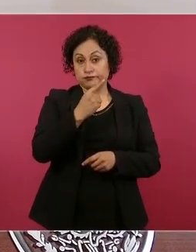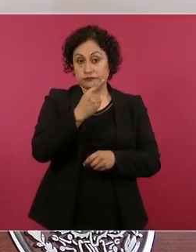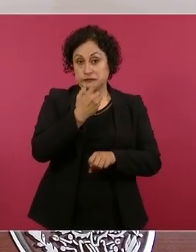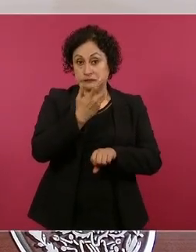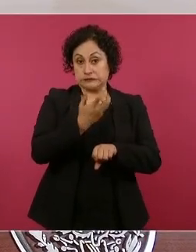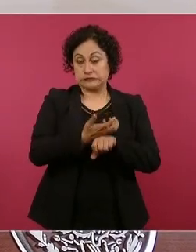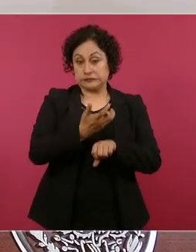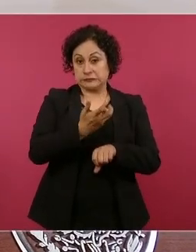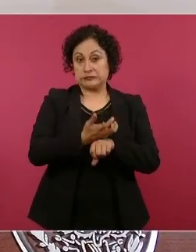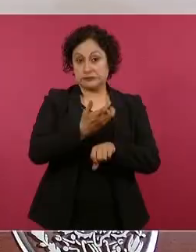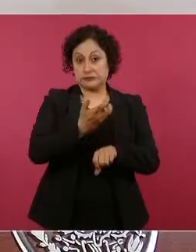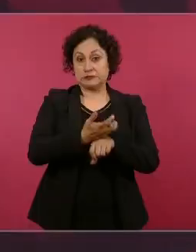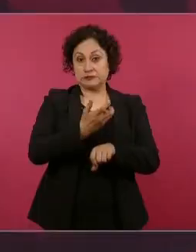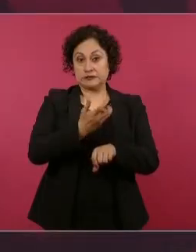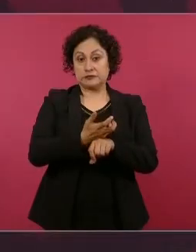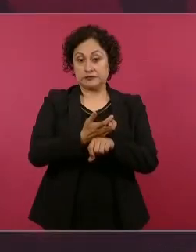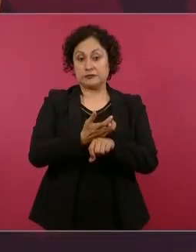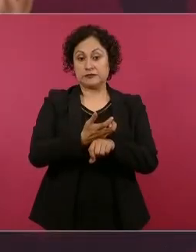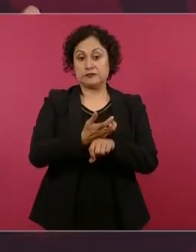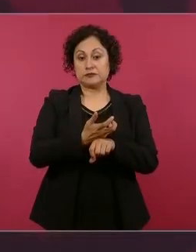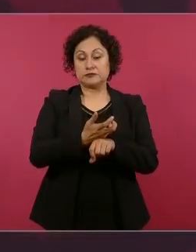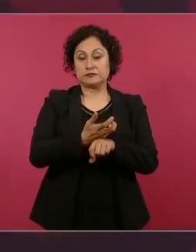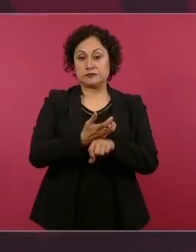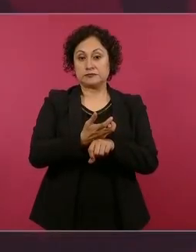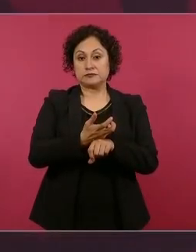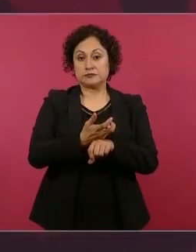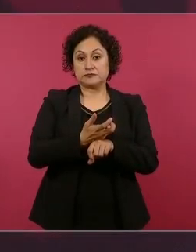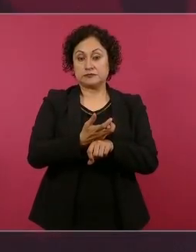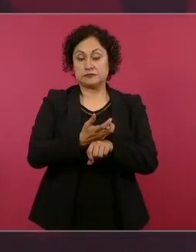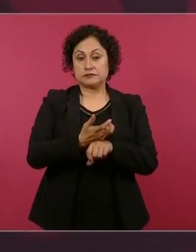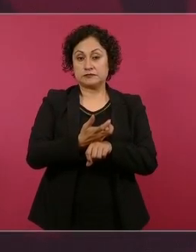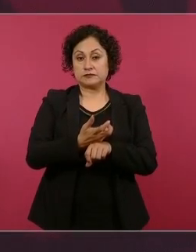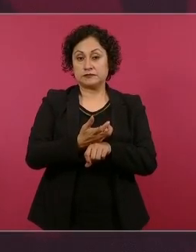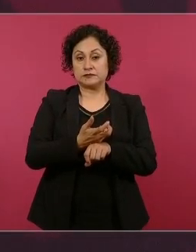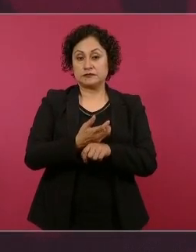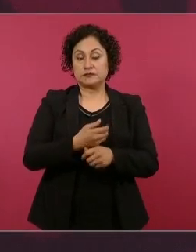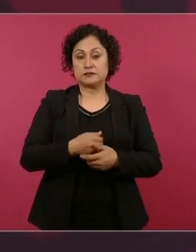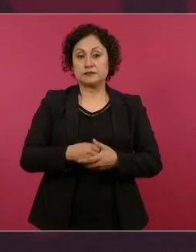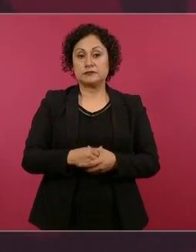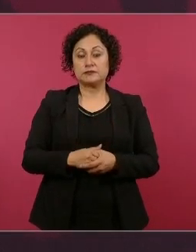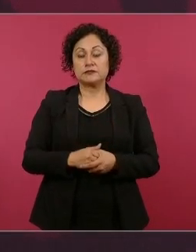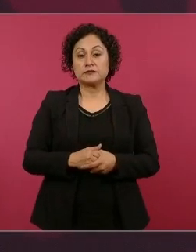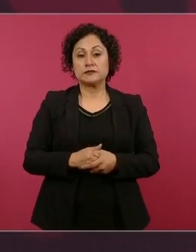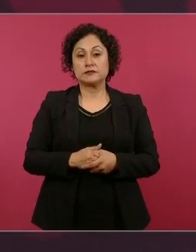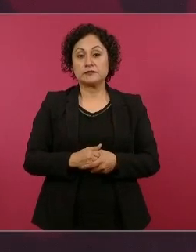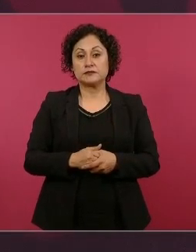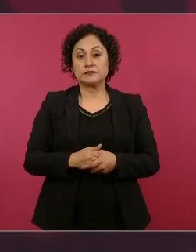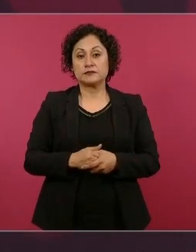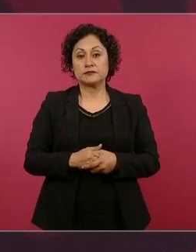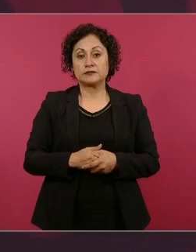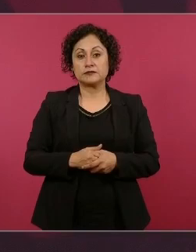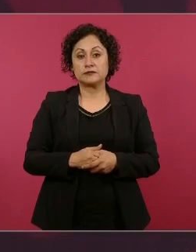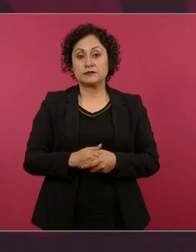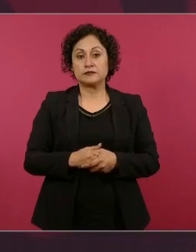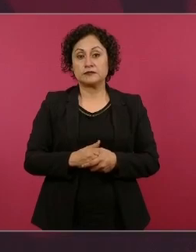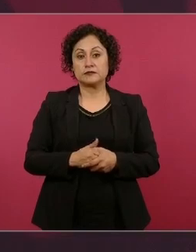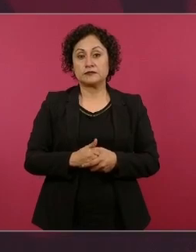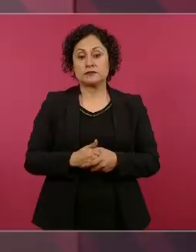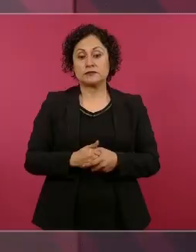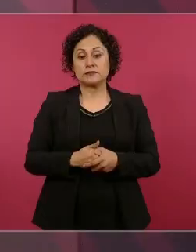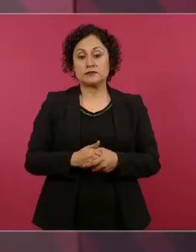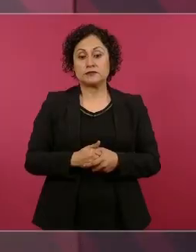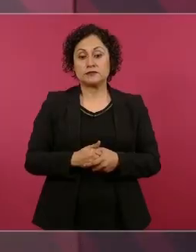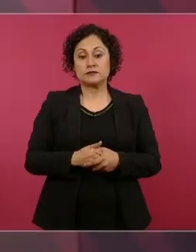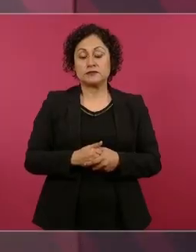del derecho de calificar la